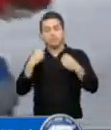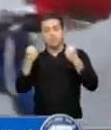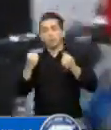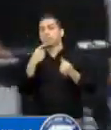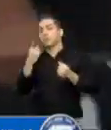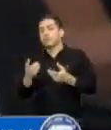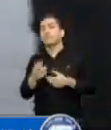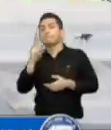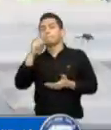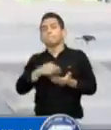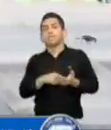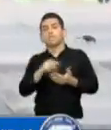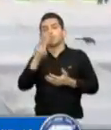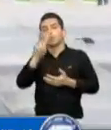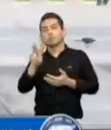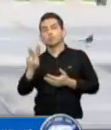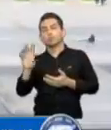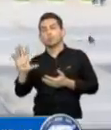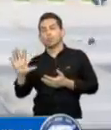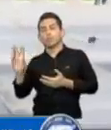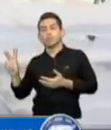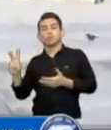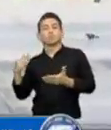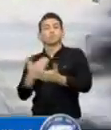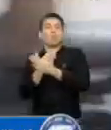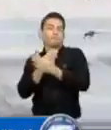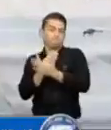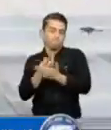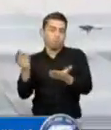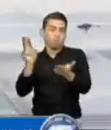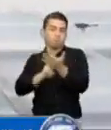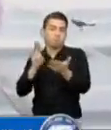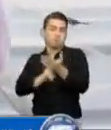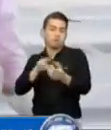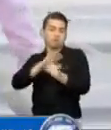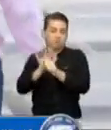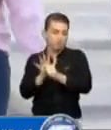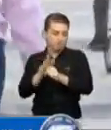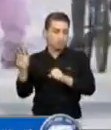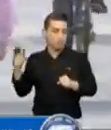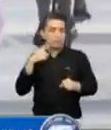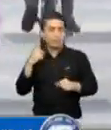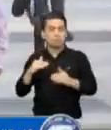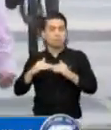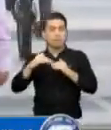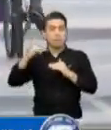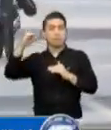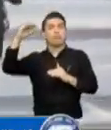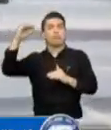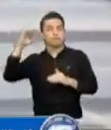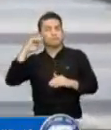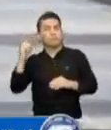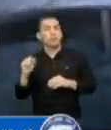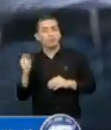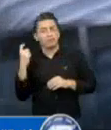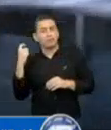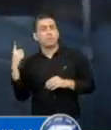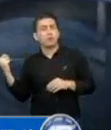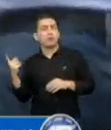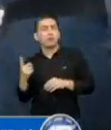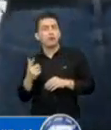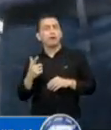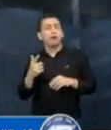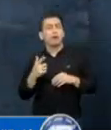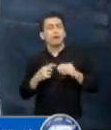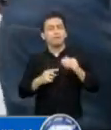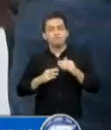nuevos casos. Estos datos muestran que los casos están incrementando, ya que la cifra actual de casos activos estimados subió